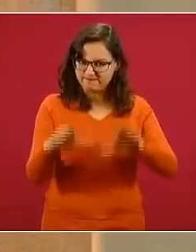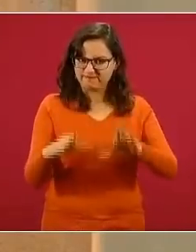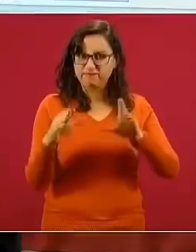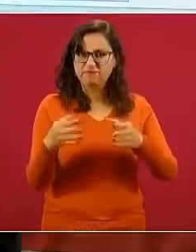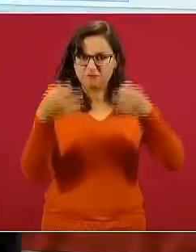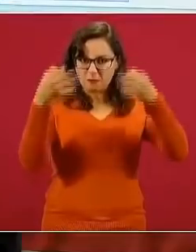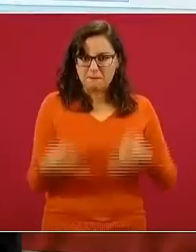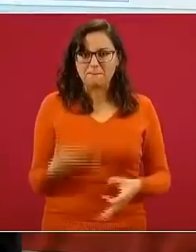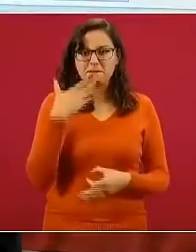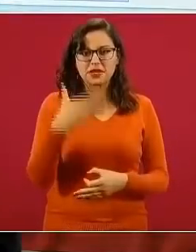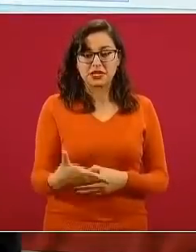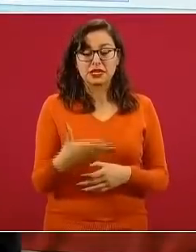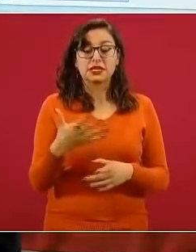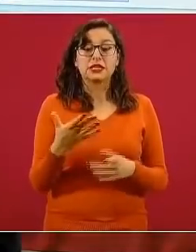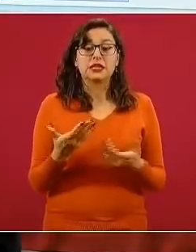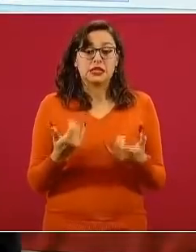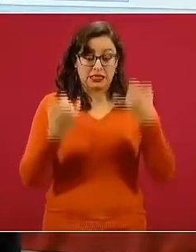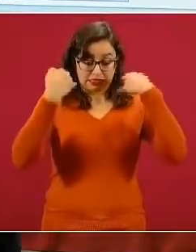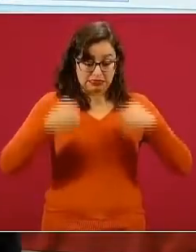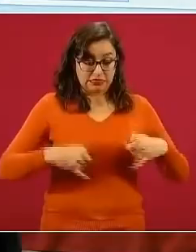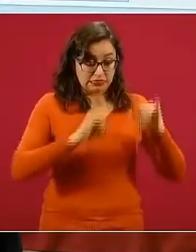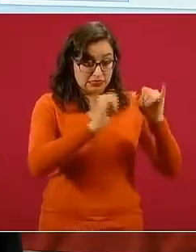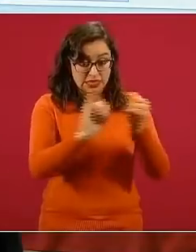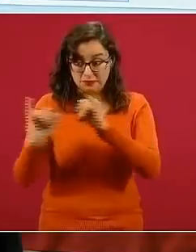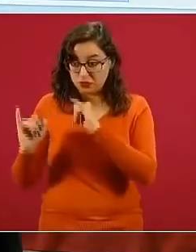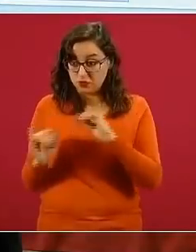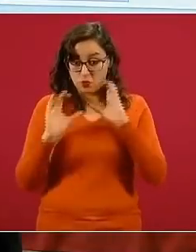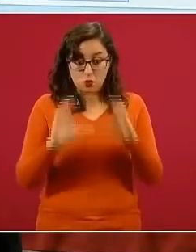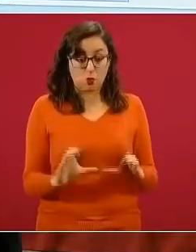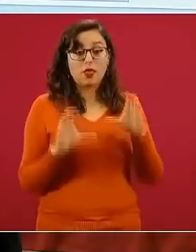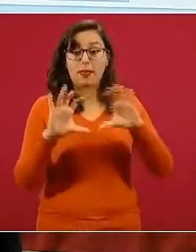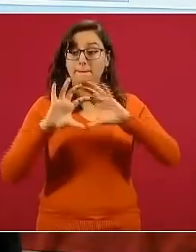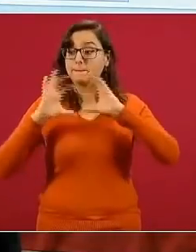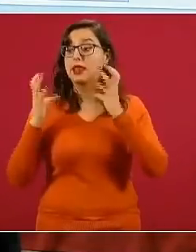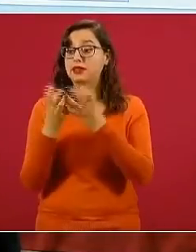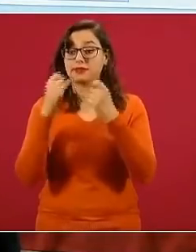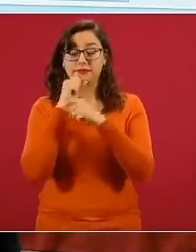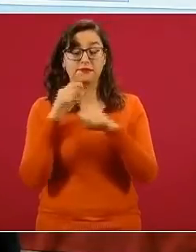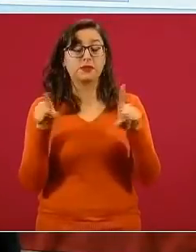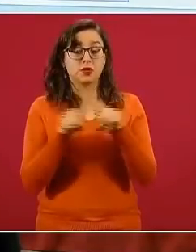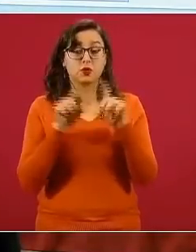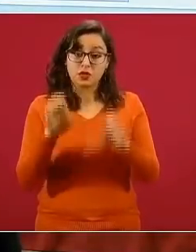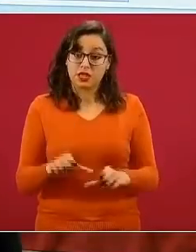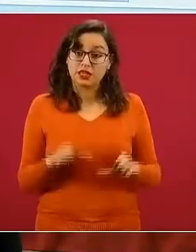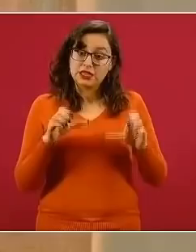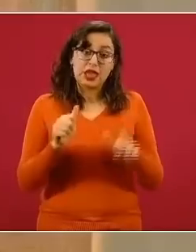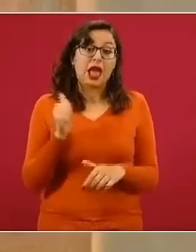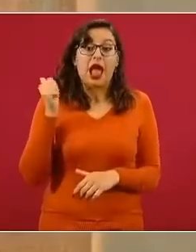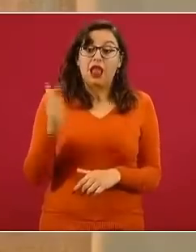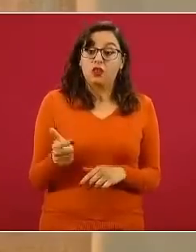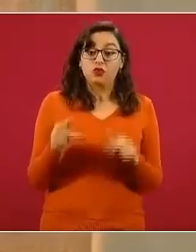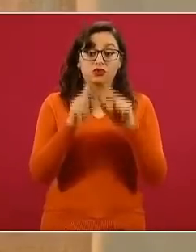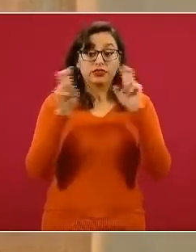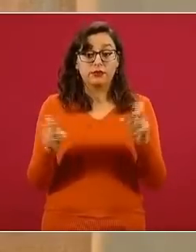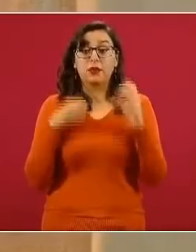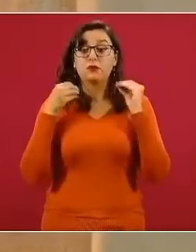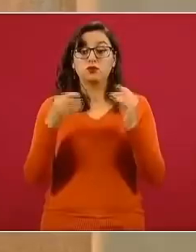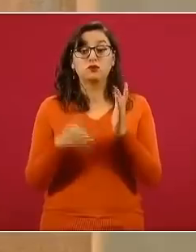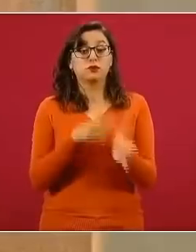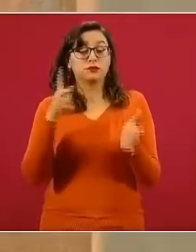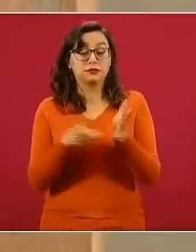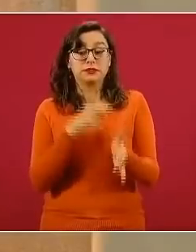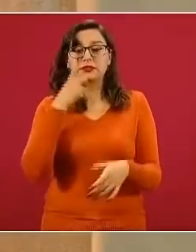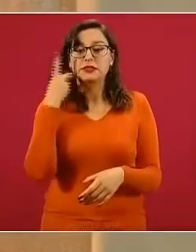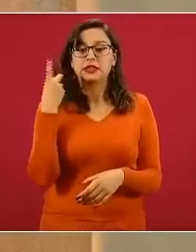con una perspectiva del cuidado del individuo, pero también del planeta. Y una cosa que se ha discutido mucho es cuál es el papel de la